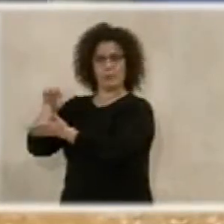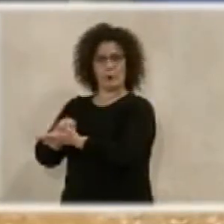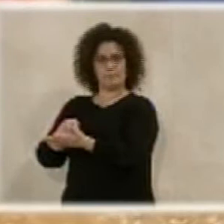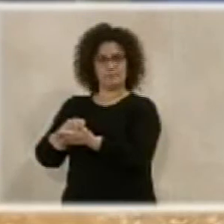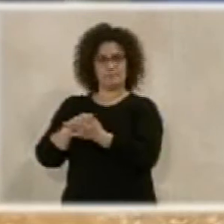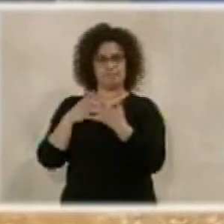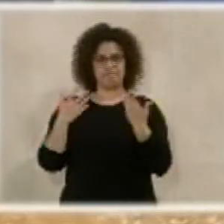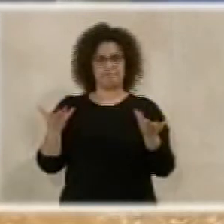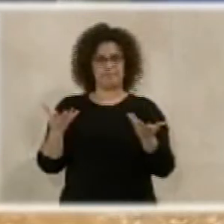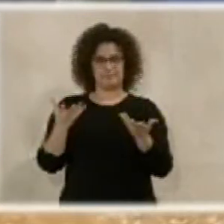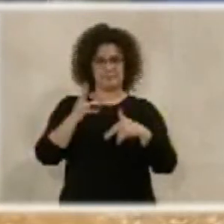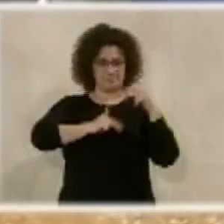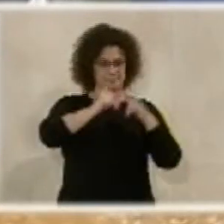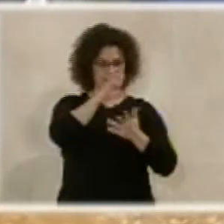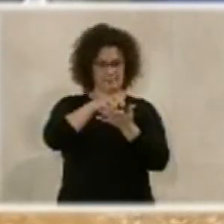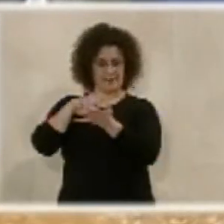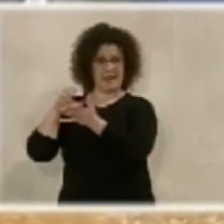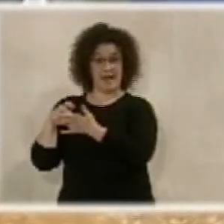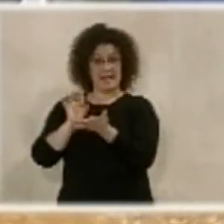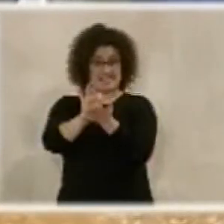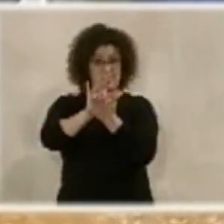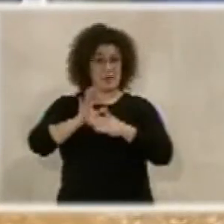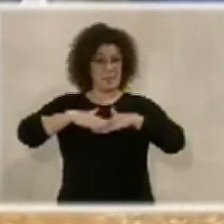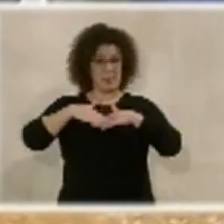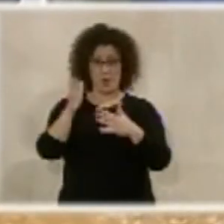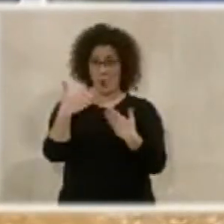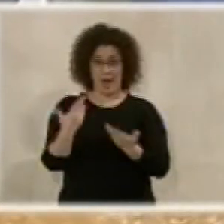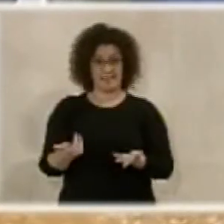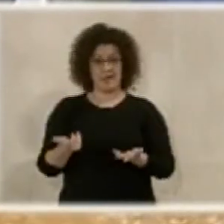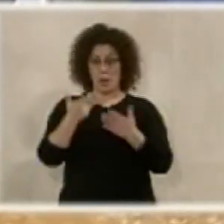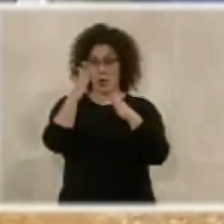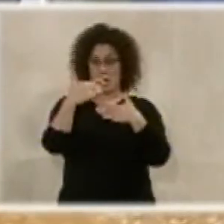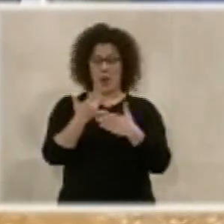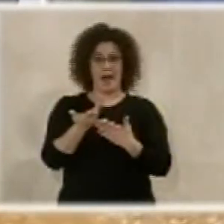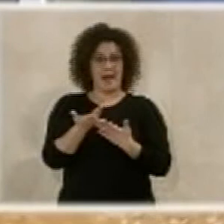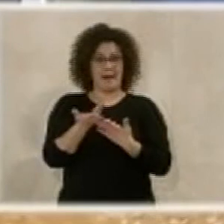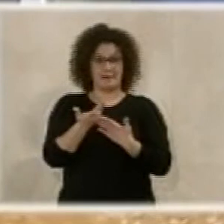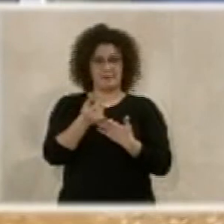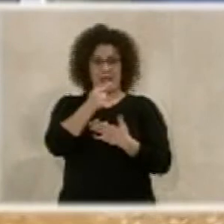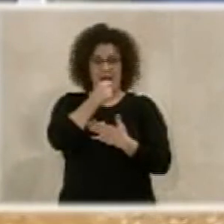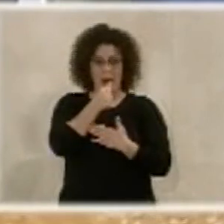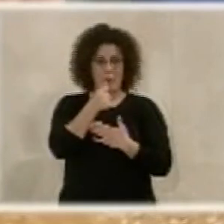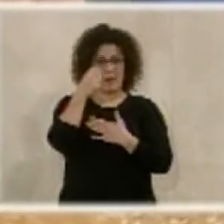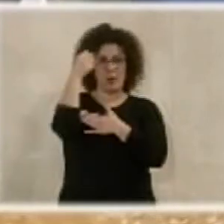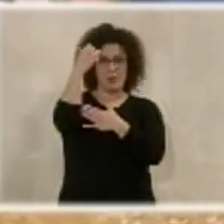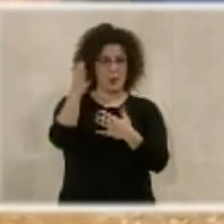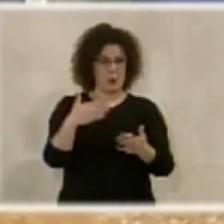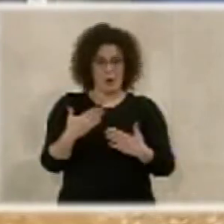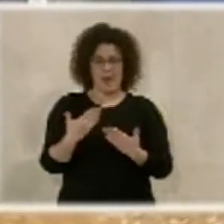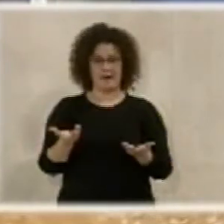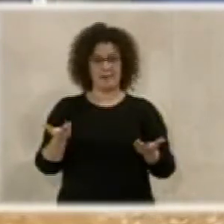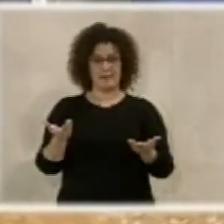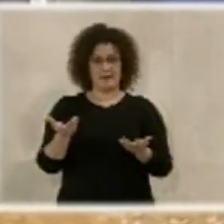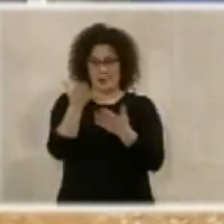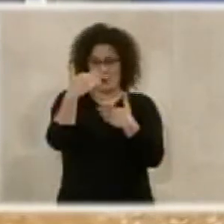Claro, edificaron sus casas y no tienen servicios mínimos, no tienen abastecimiento, no tienen saneamiento, no tienen alumbrado y no